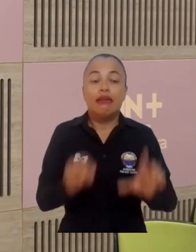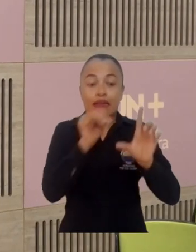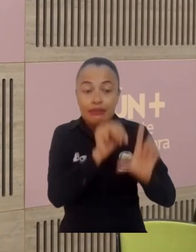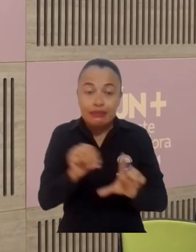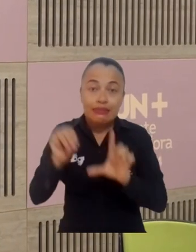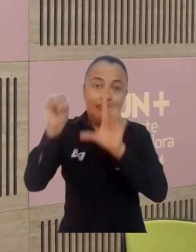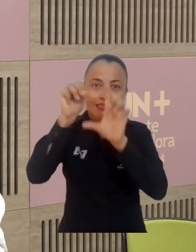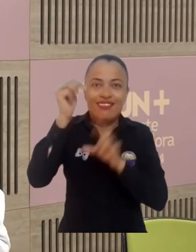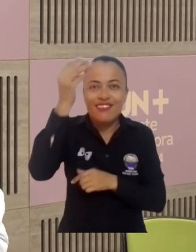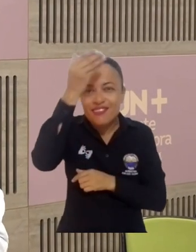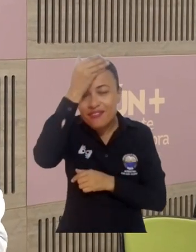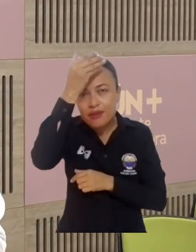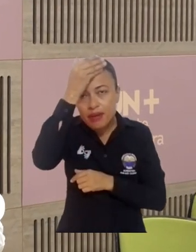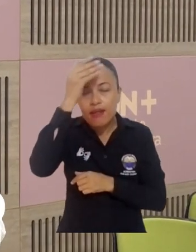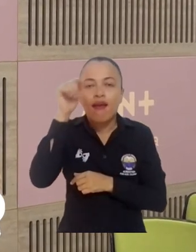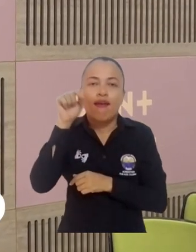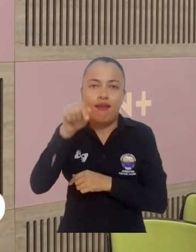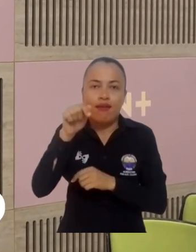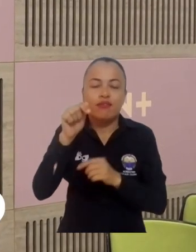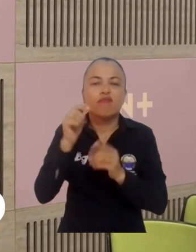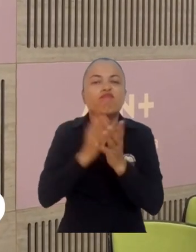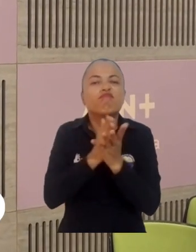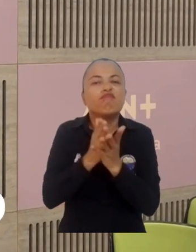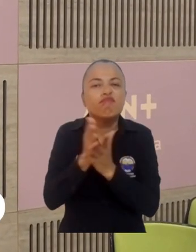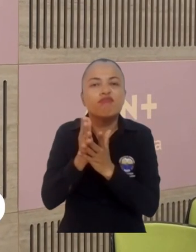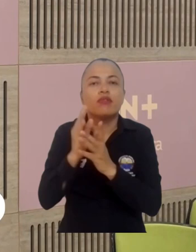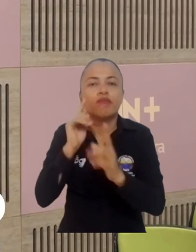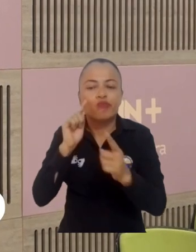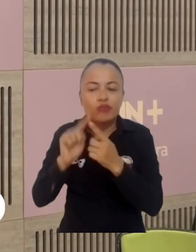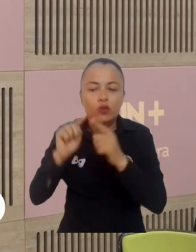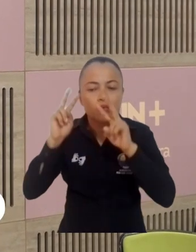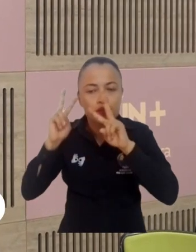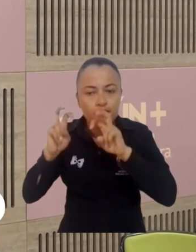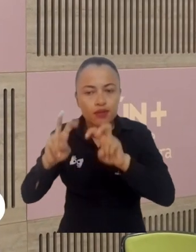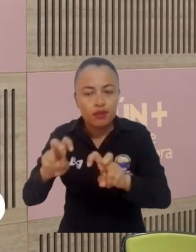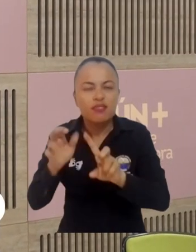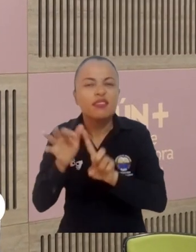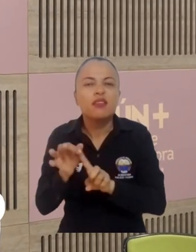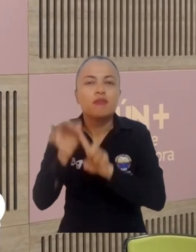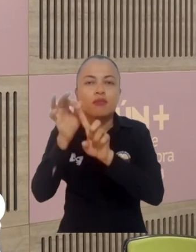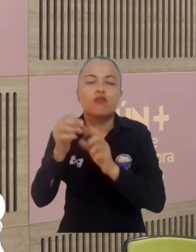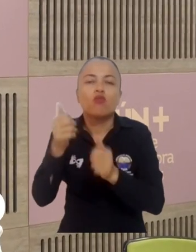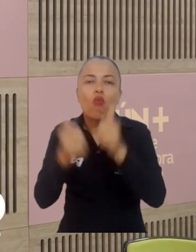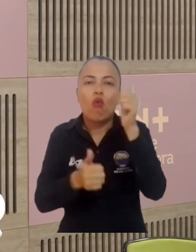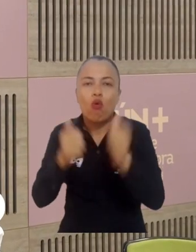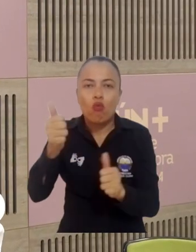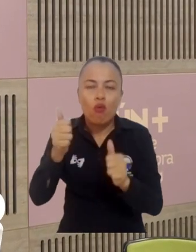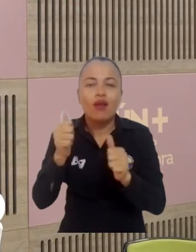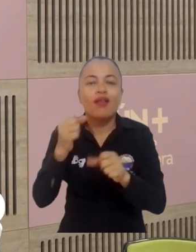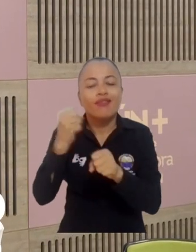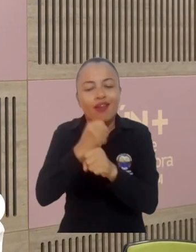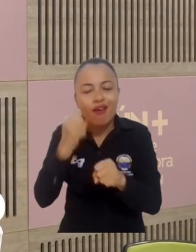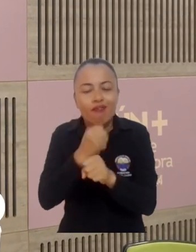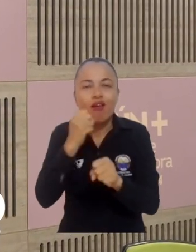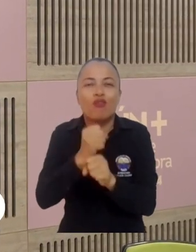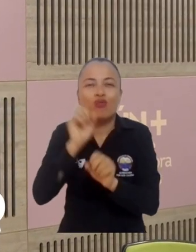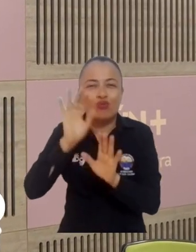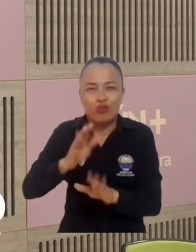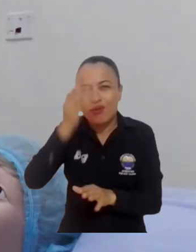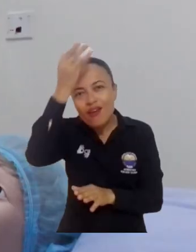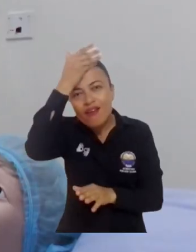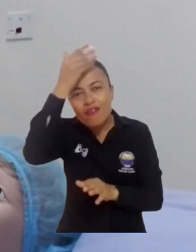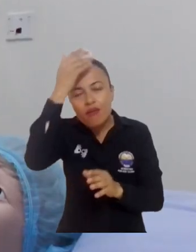La maestría en enfermería es un programa de investigación que tiene unos rasgos distintivos. El trabajo en enfermería